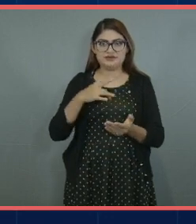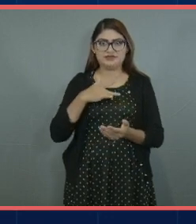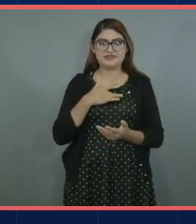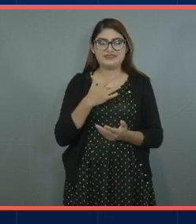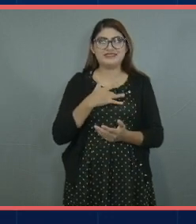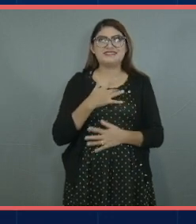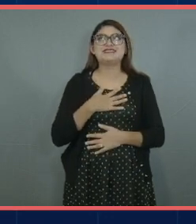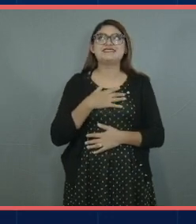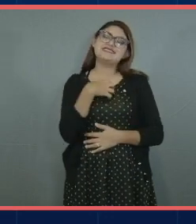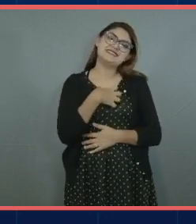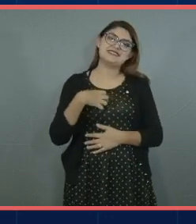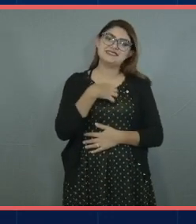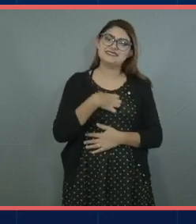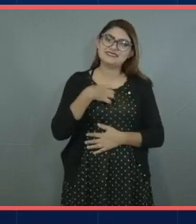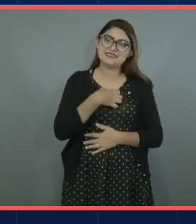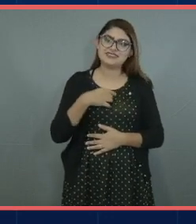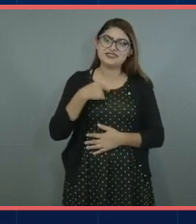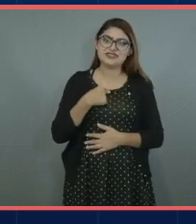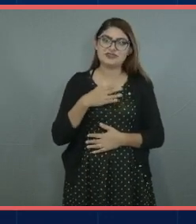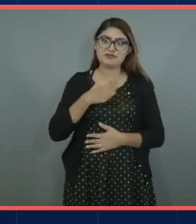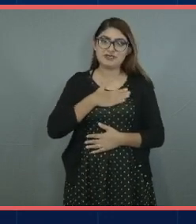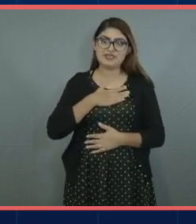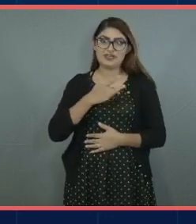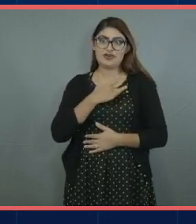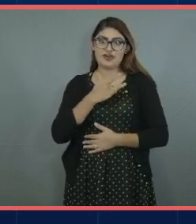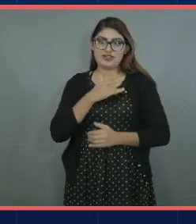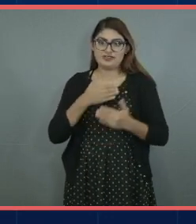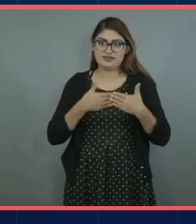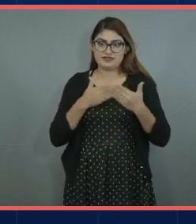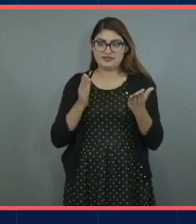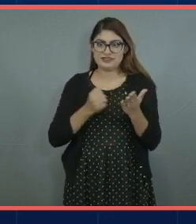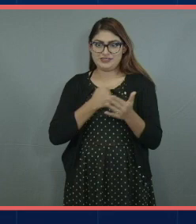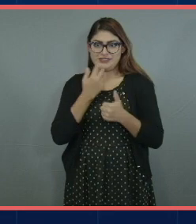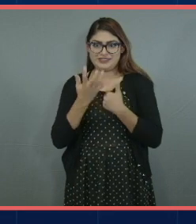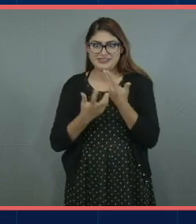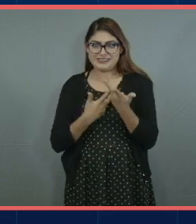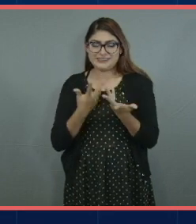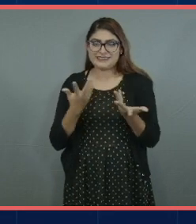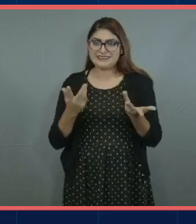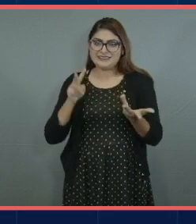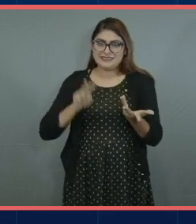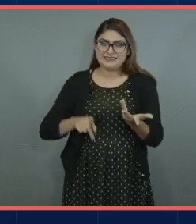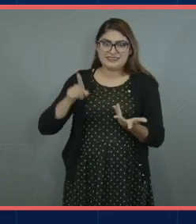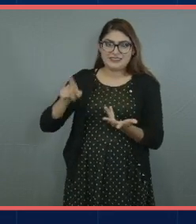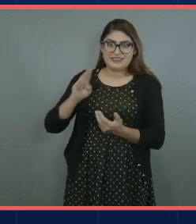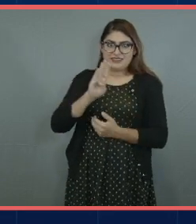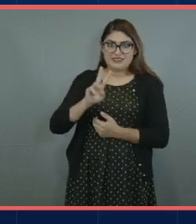atesoro con todo mi corazón toda la trayectoria que tengo con BBVA con la fundación